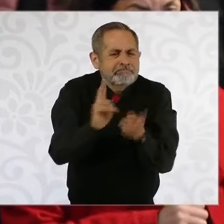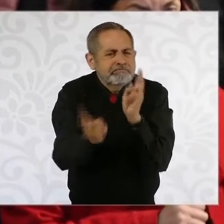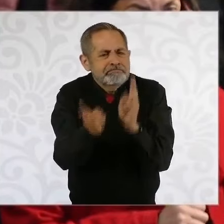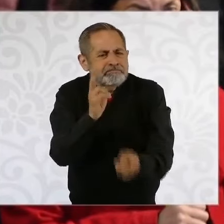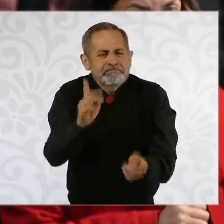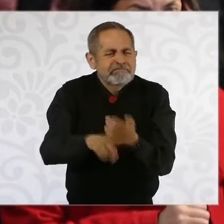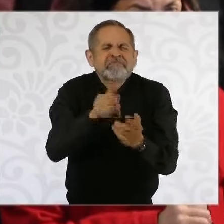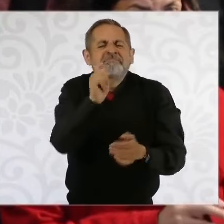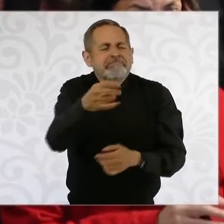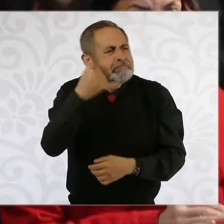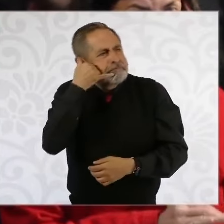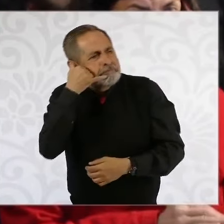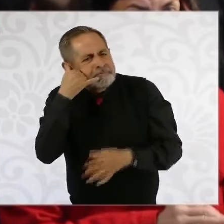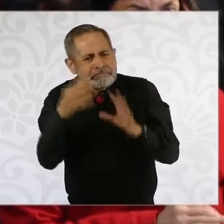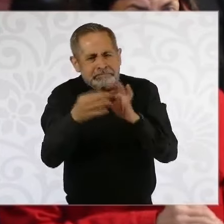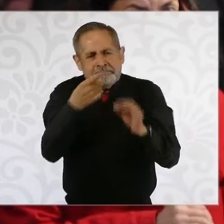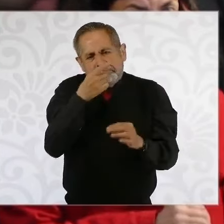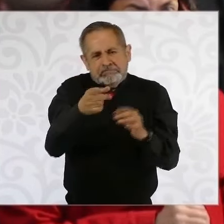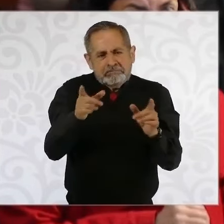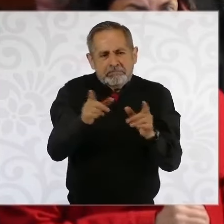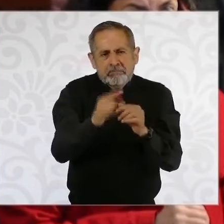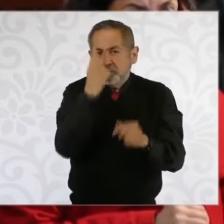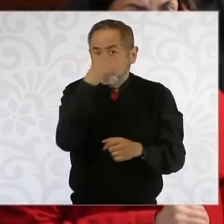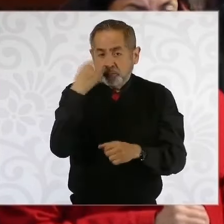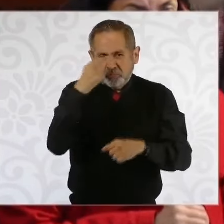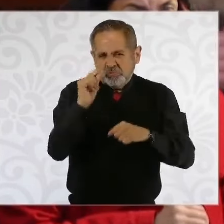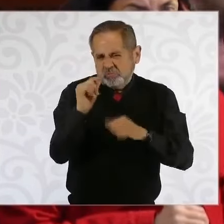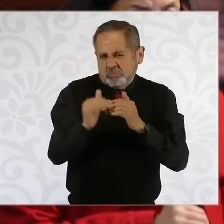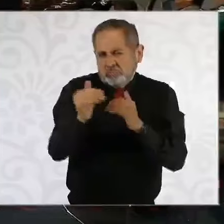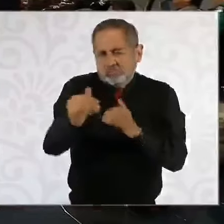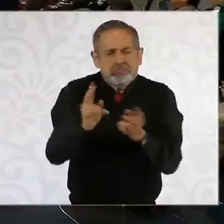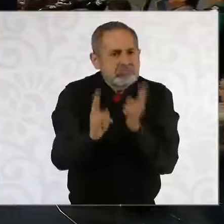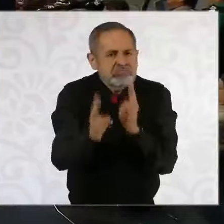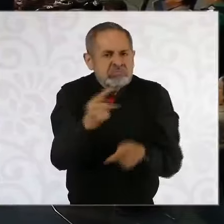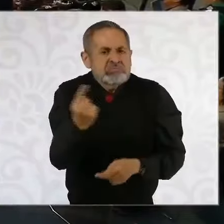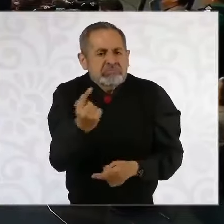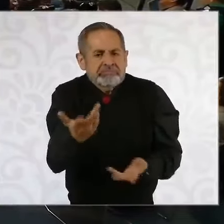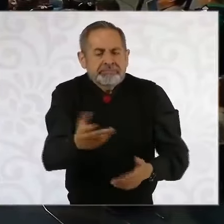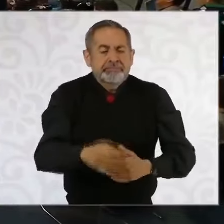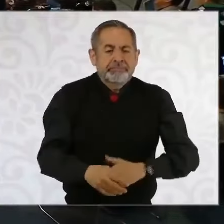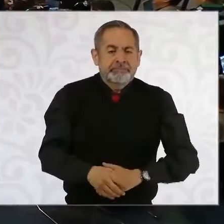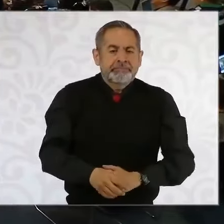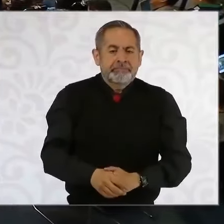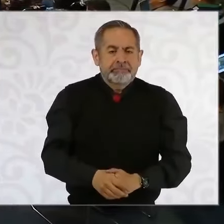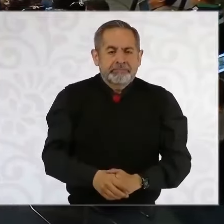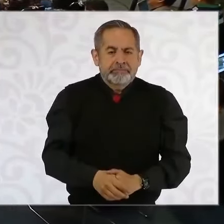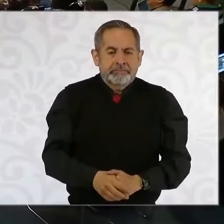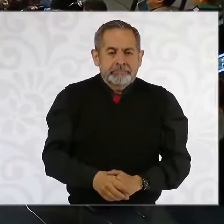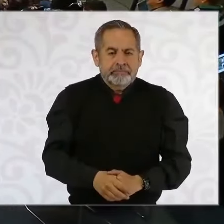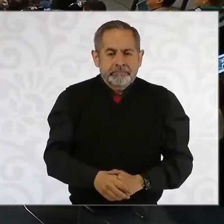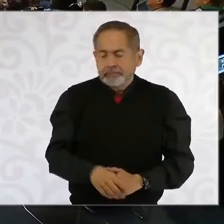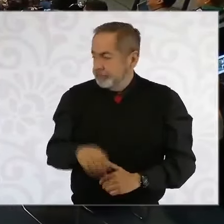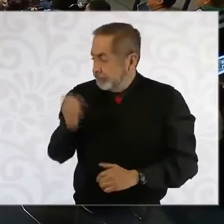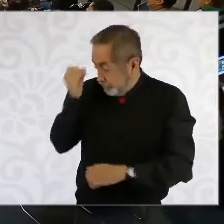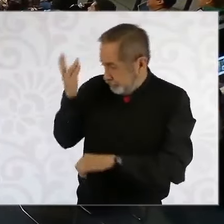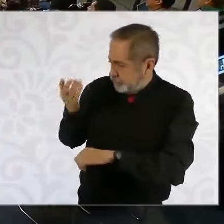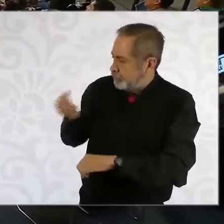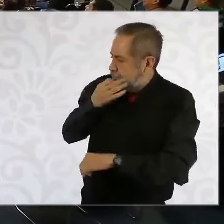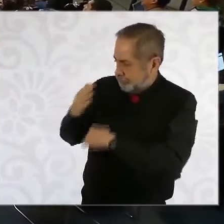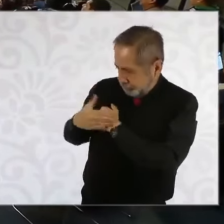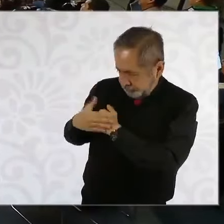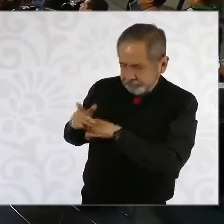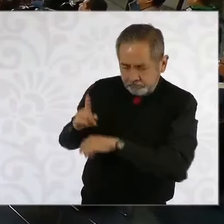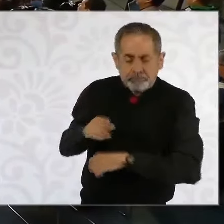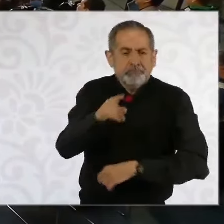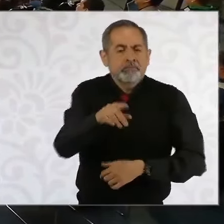contexto se dio esta llamada, pues se dice que fue un poquito más de una hora, muchas gracias. Sí, si se me olvidó algo, me ayudas, Juan Ramón.